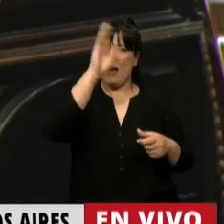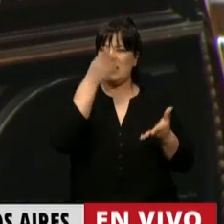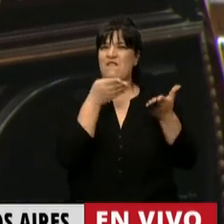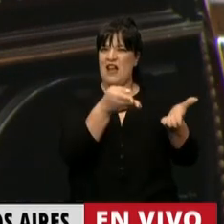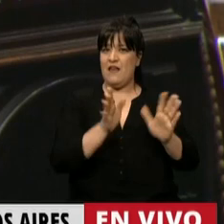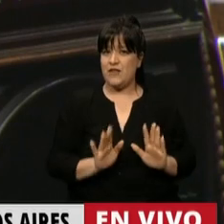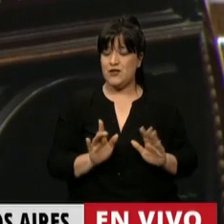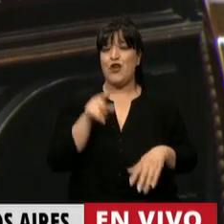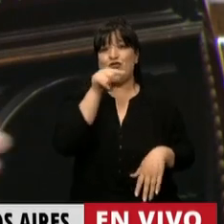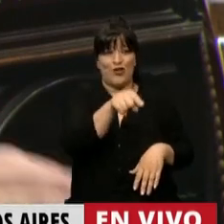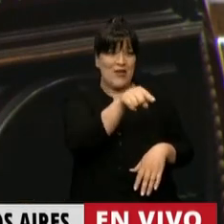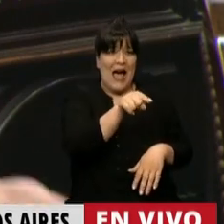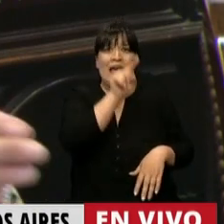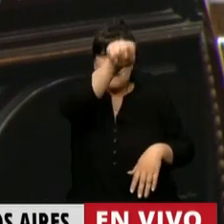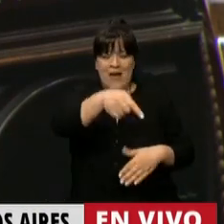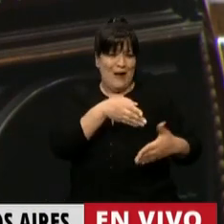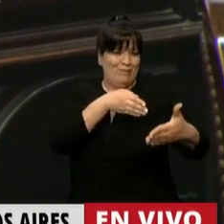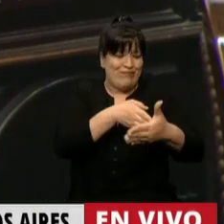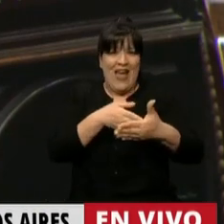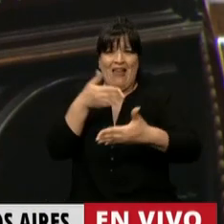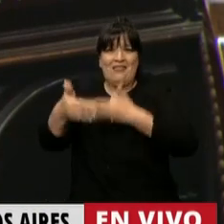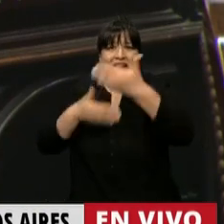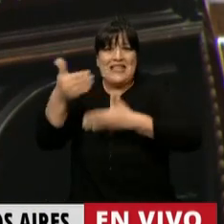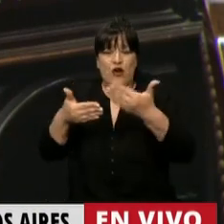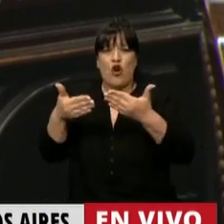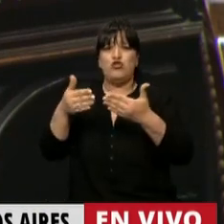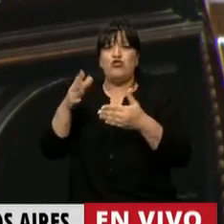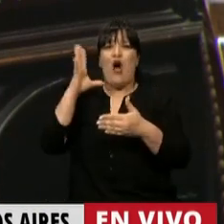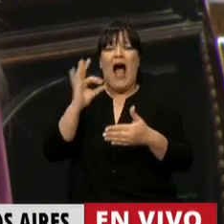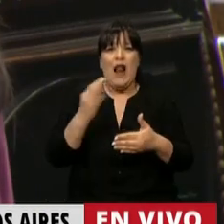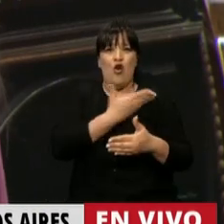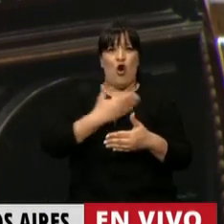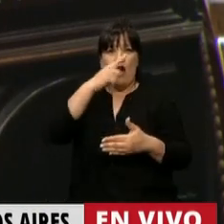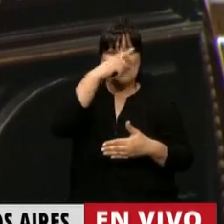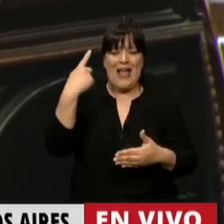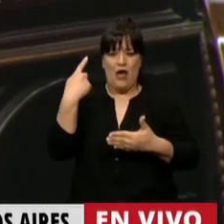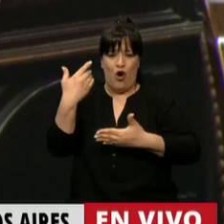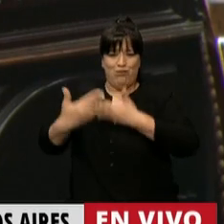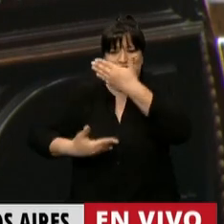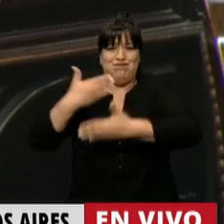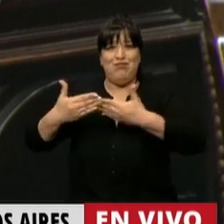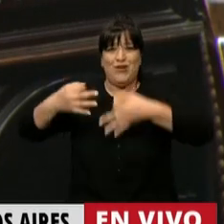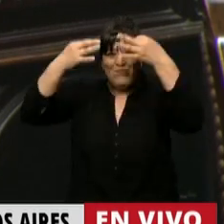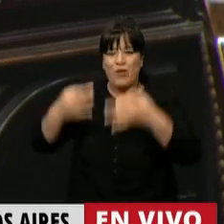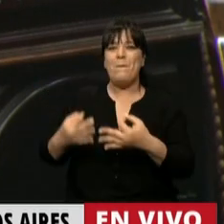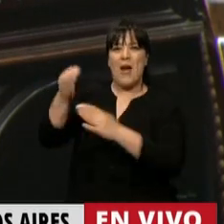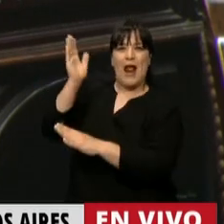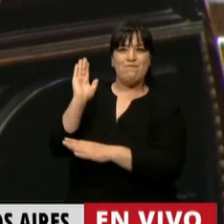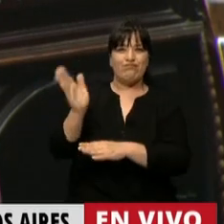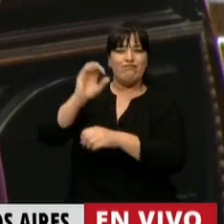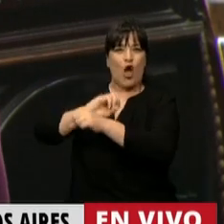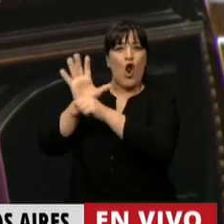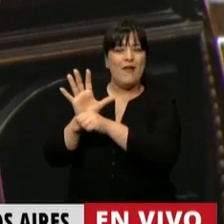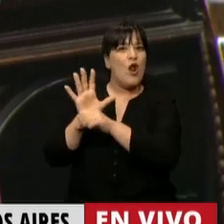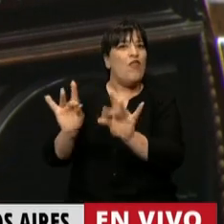de eso es lo que está condicionando el desarrollo y la posibilidad de enfrentar realmente esta